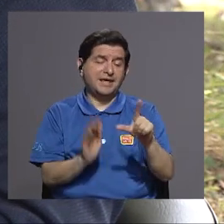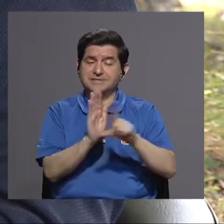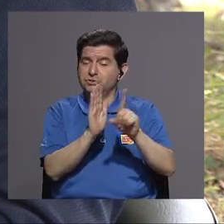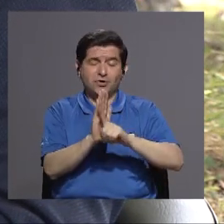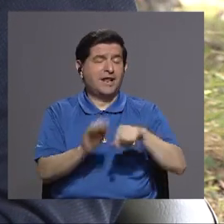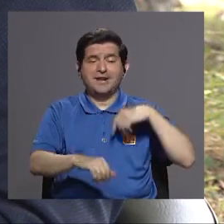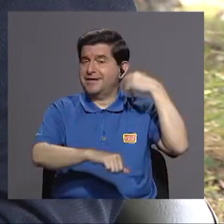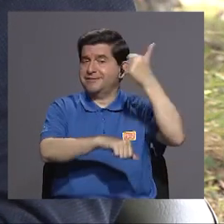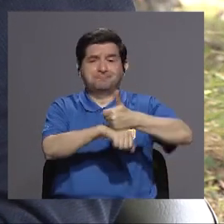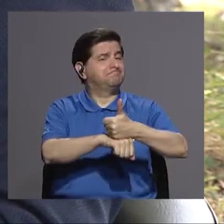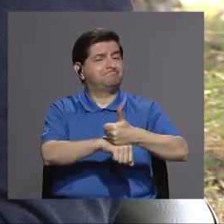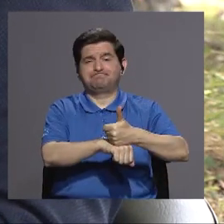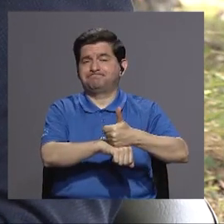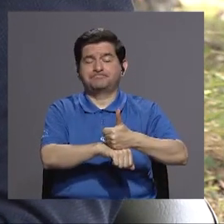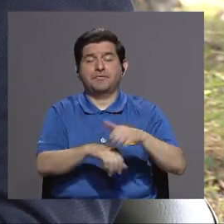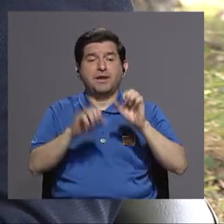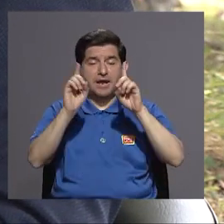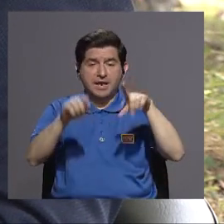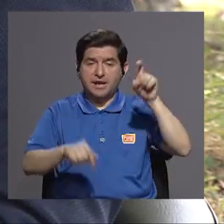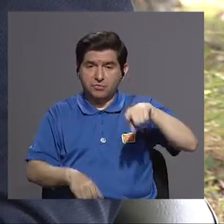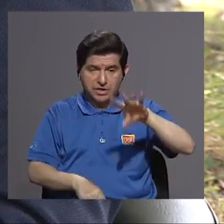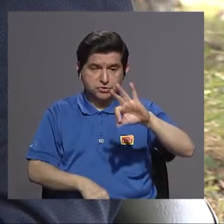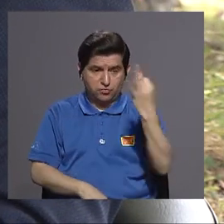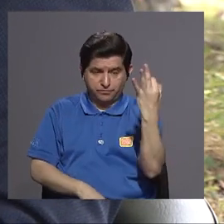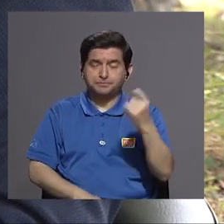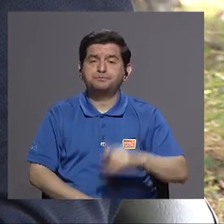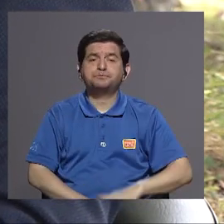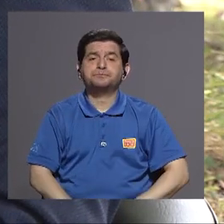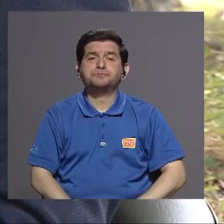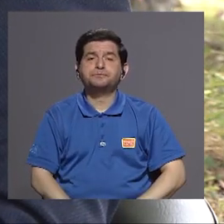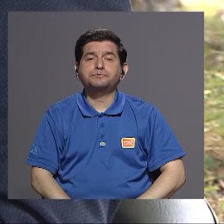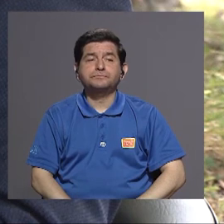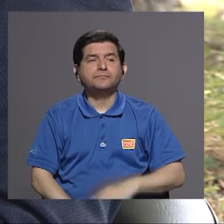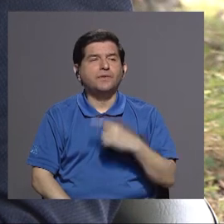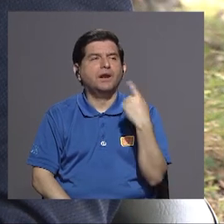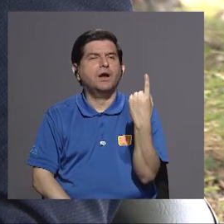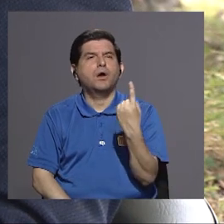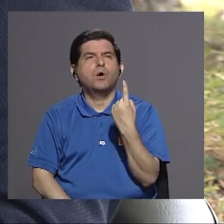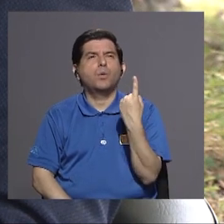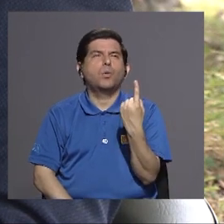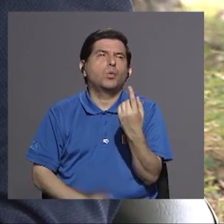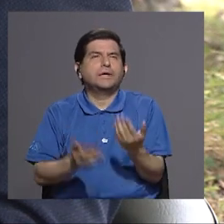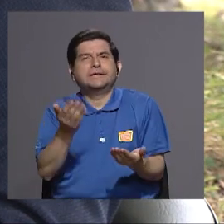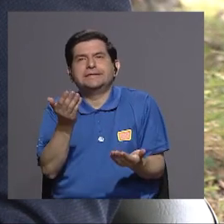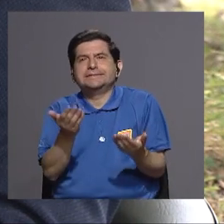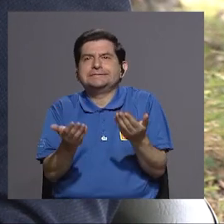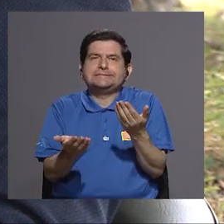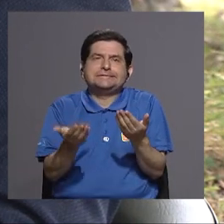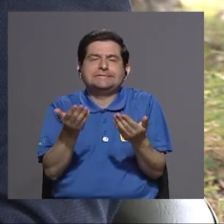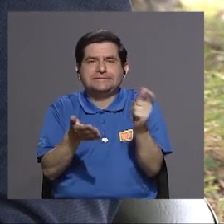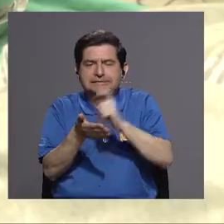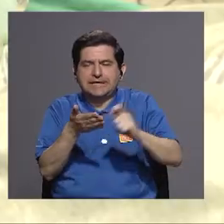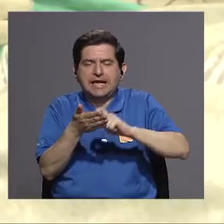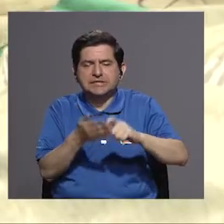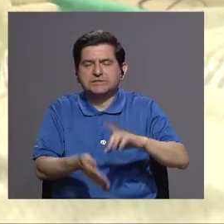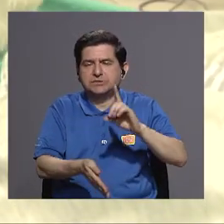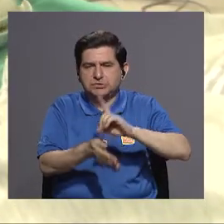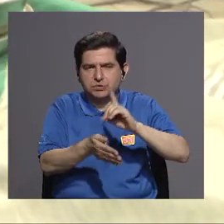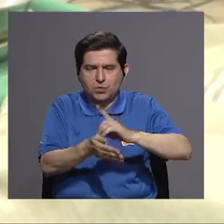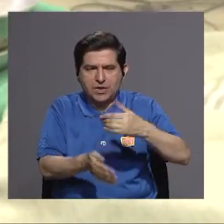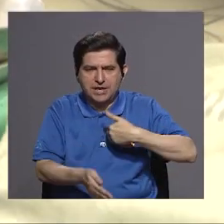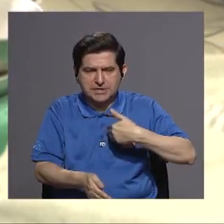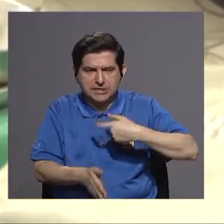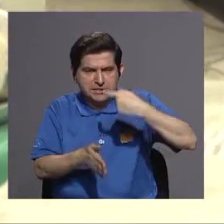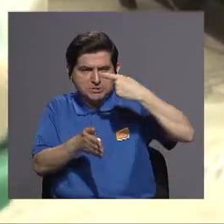ley exacto y la educación tiene que ser de esa manera la única la escuela de medicina que tiene esa